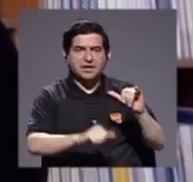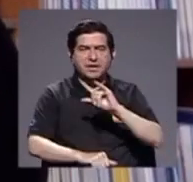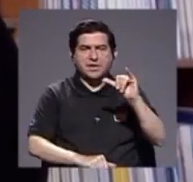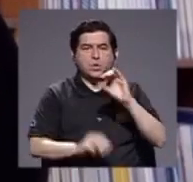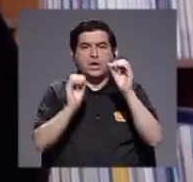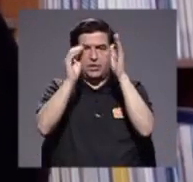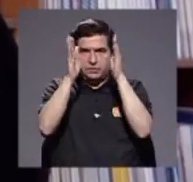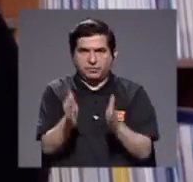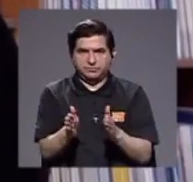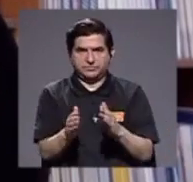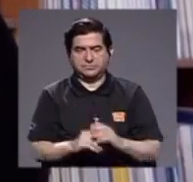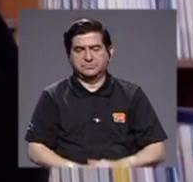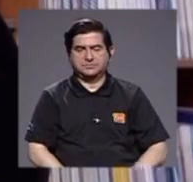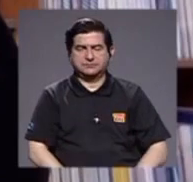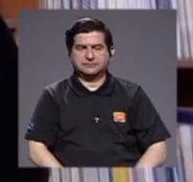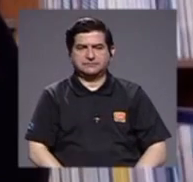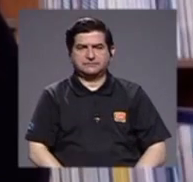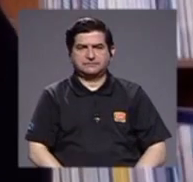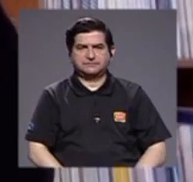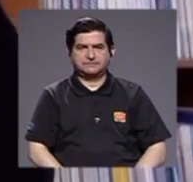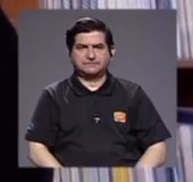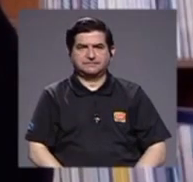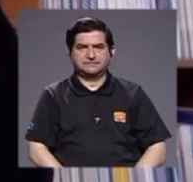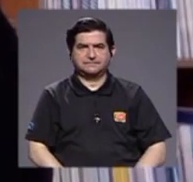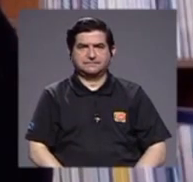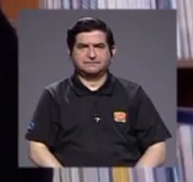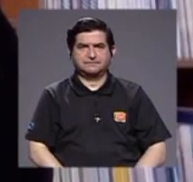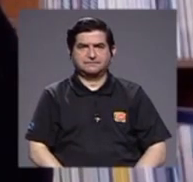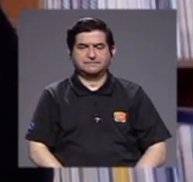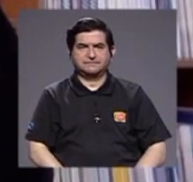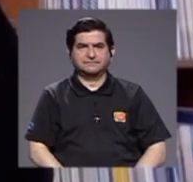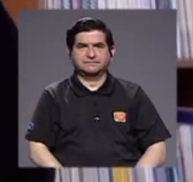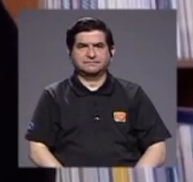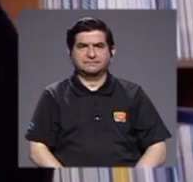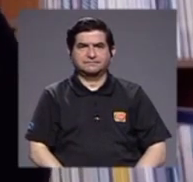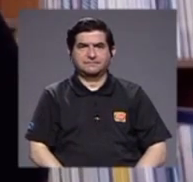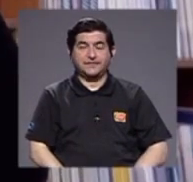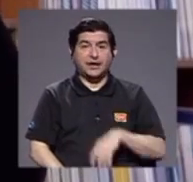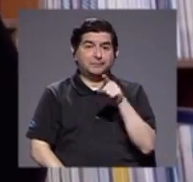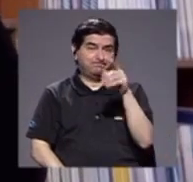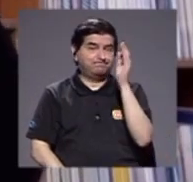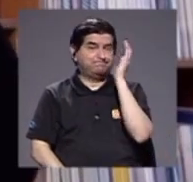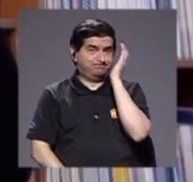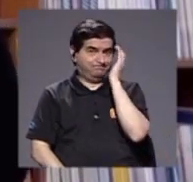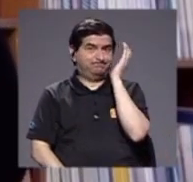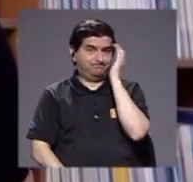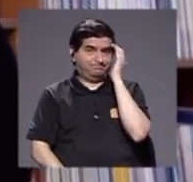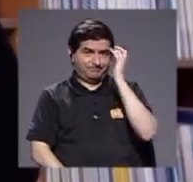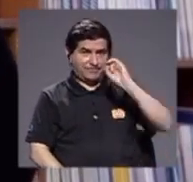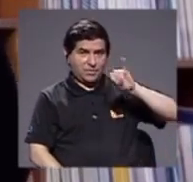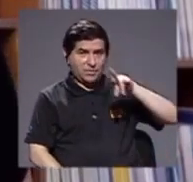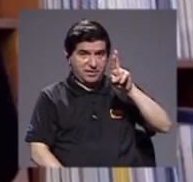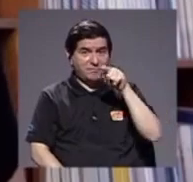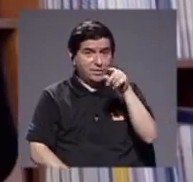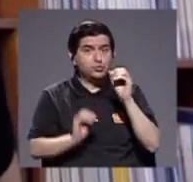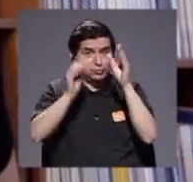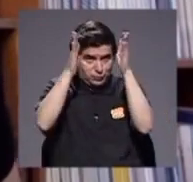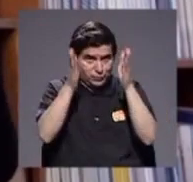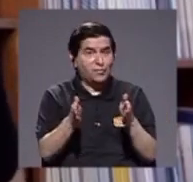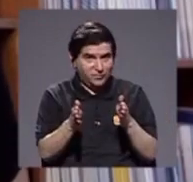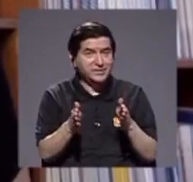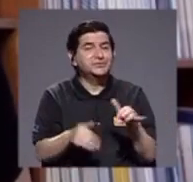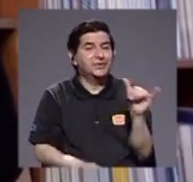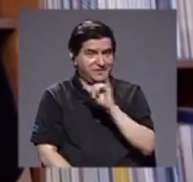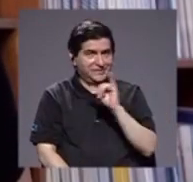docentes, y como usted sabe, don Juan Rafael, porque es profesor y es